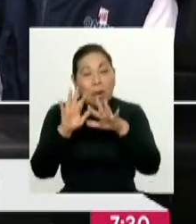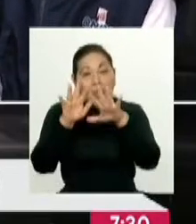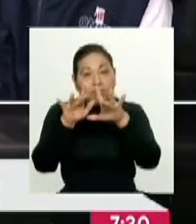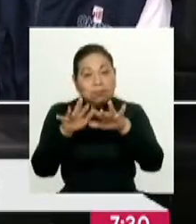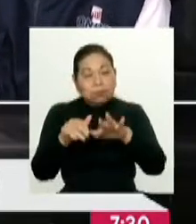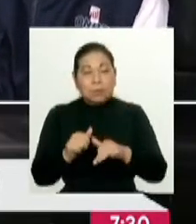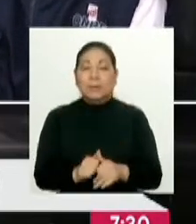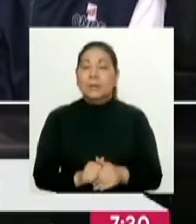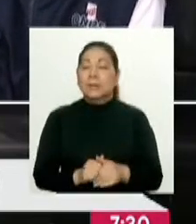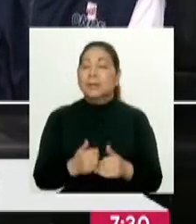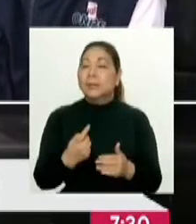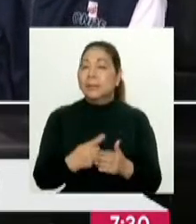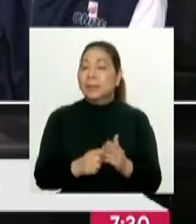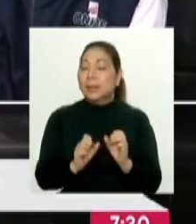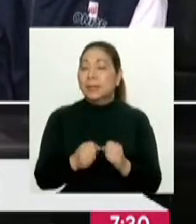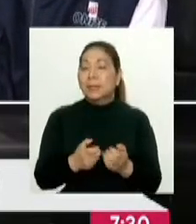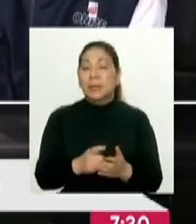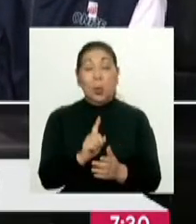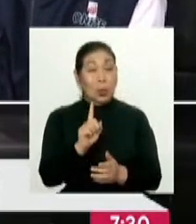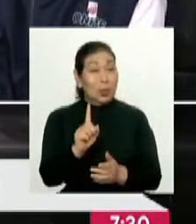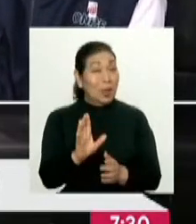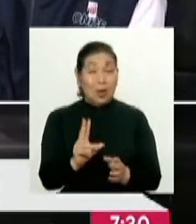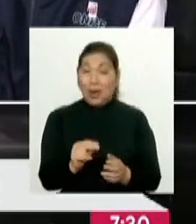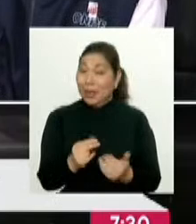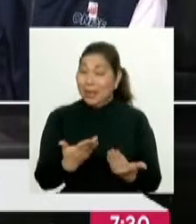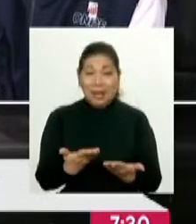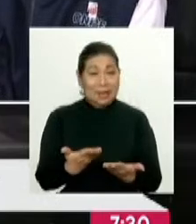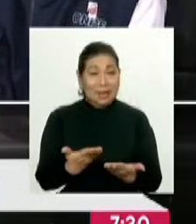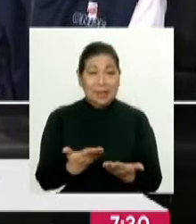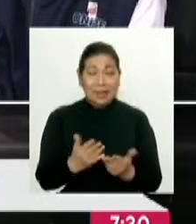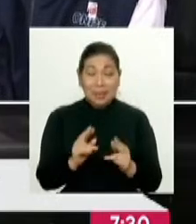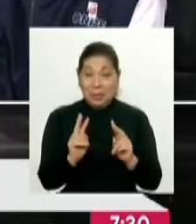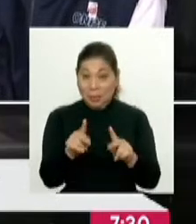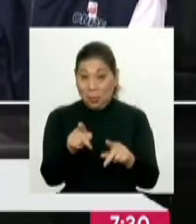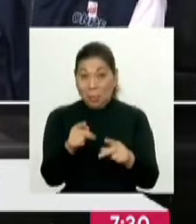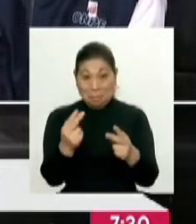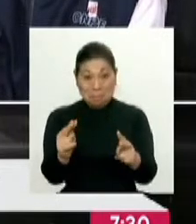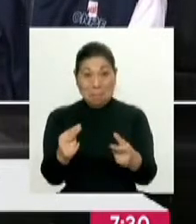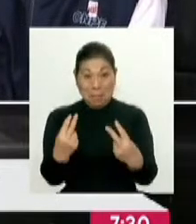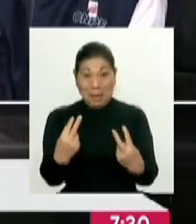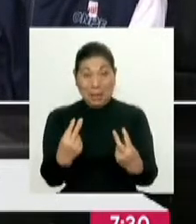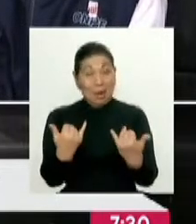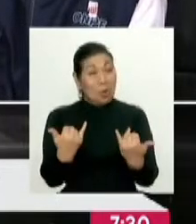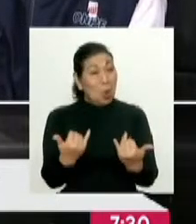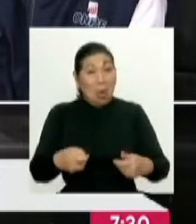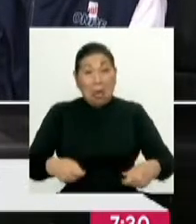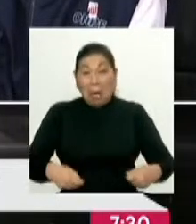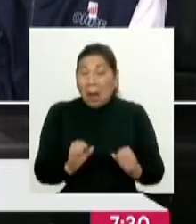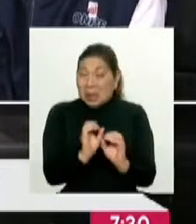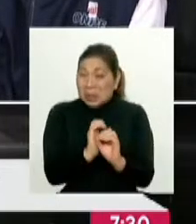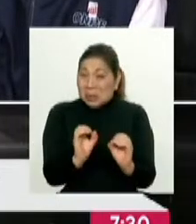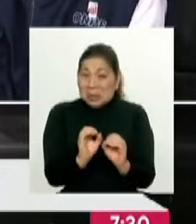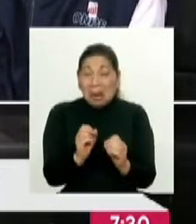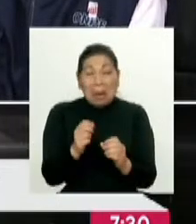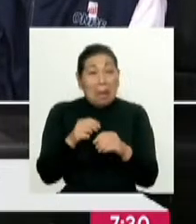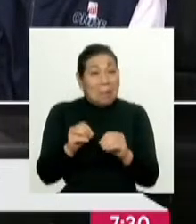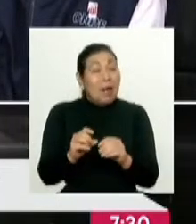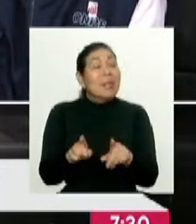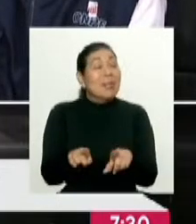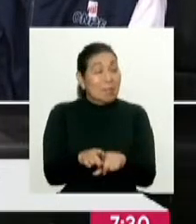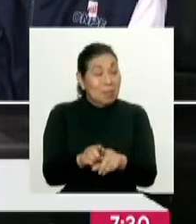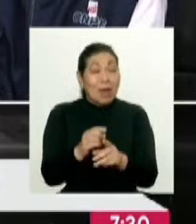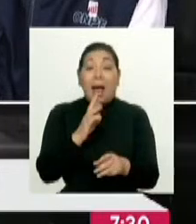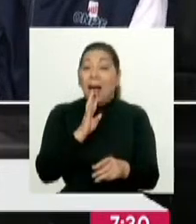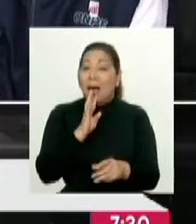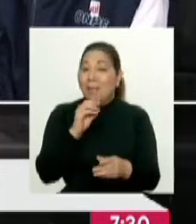hagamos el énfasis también en que si usted no ha gastado, usted me ve y me está viendo, nos está viendo y no ha gastado un sol en su campaña, también